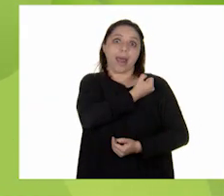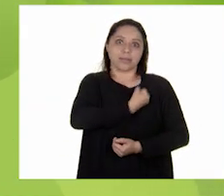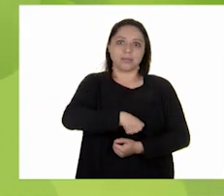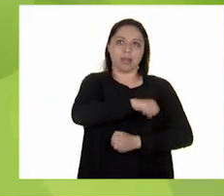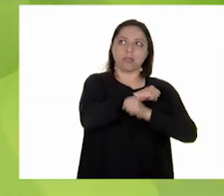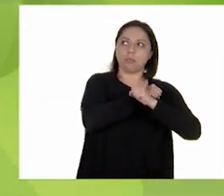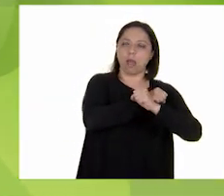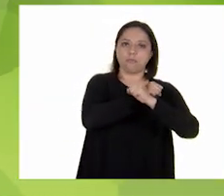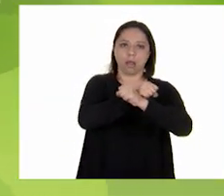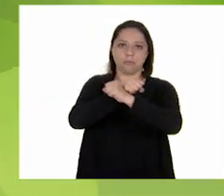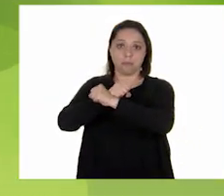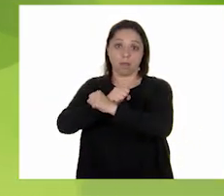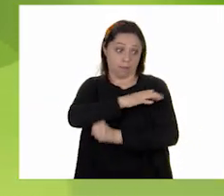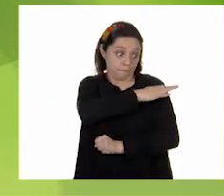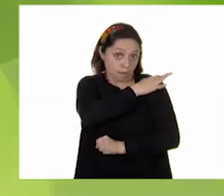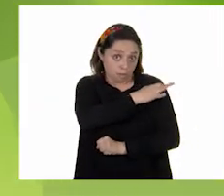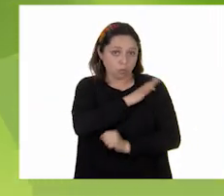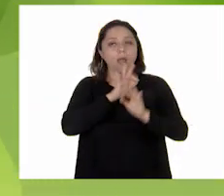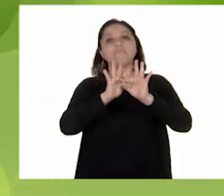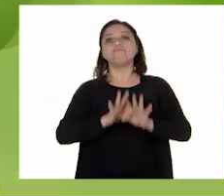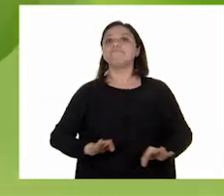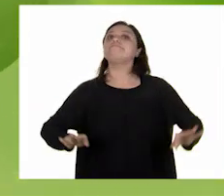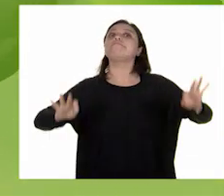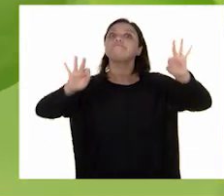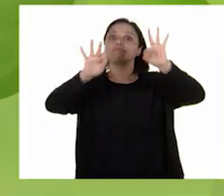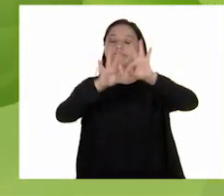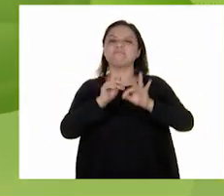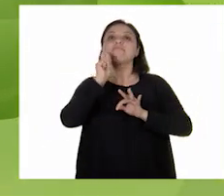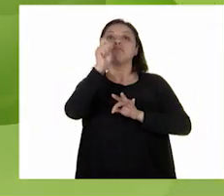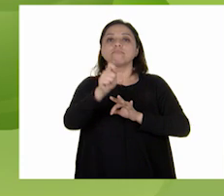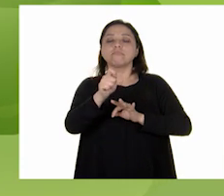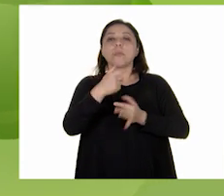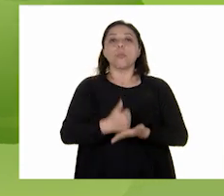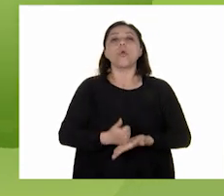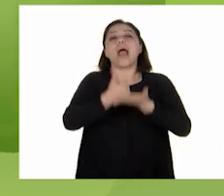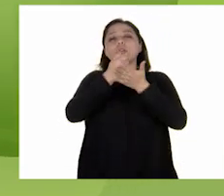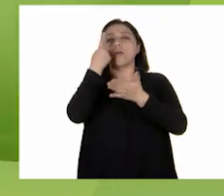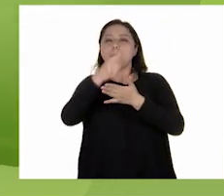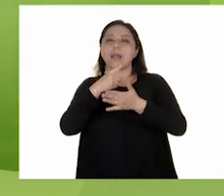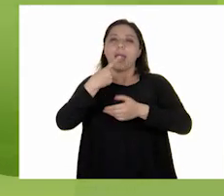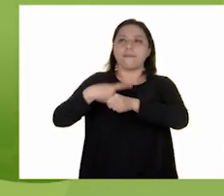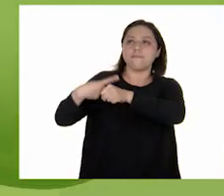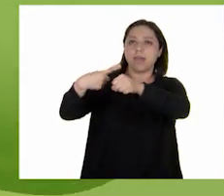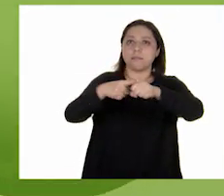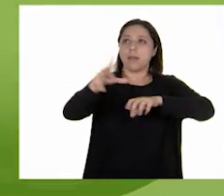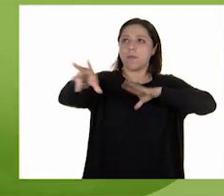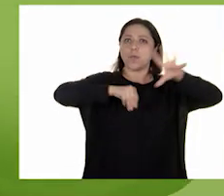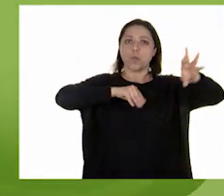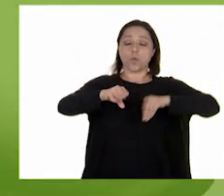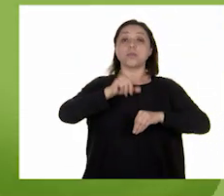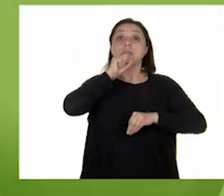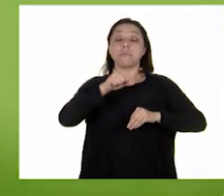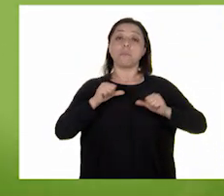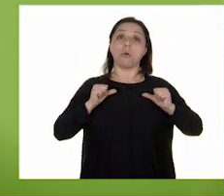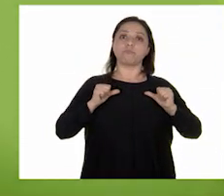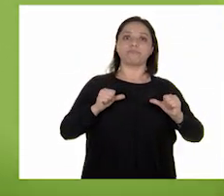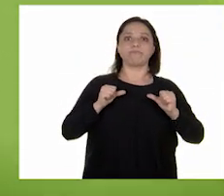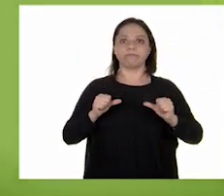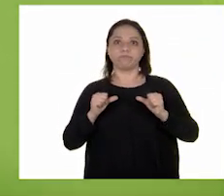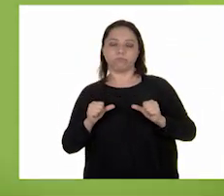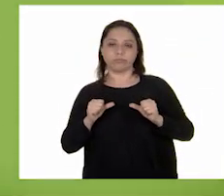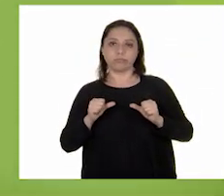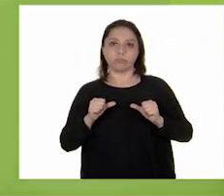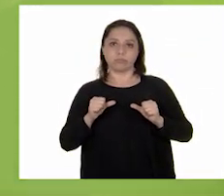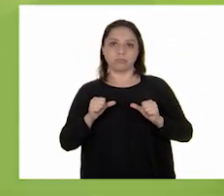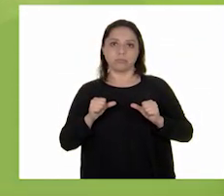Una vacuna es muy importante para todas las personas porque las ayuda a combatir enfermedades o incluso salvar vidas. Mi temor hacia